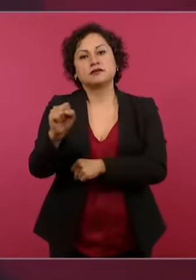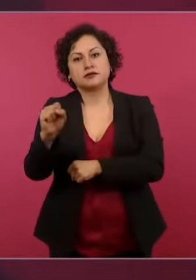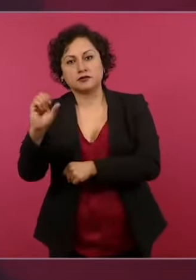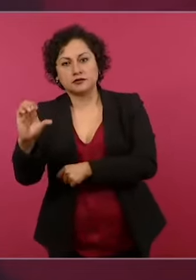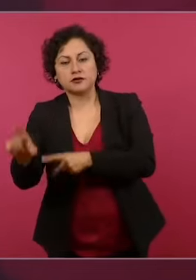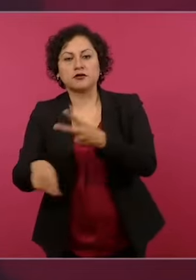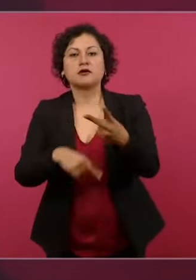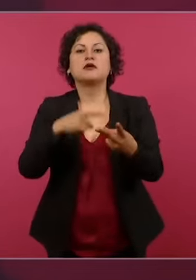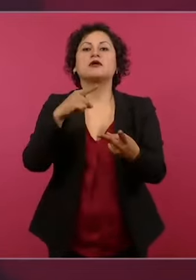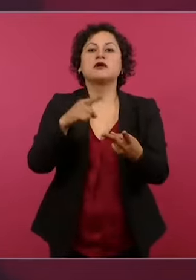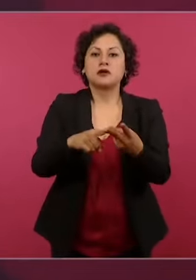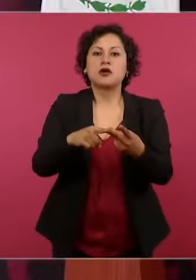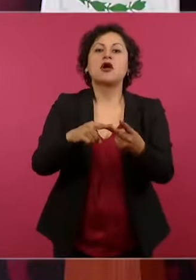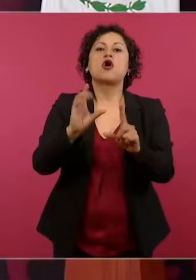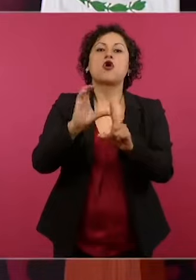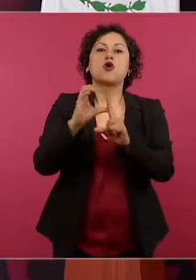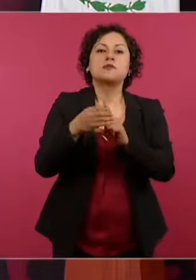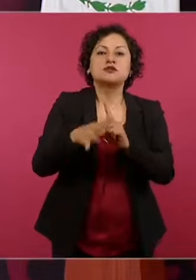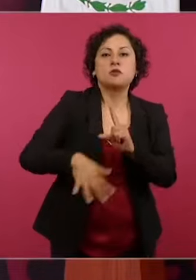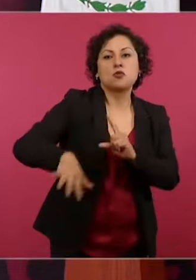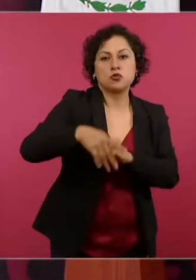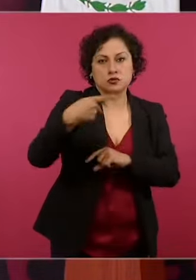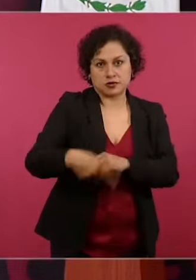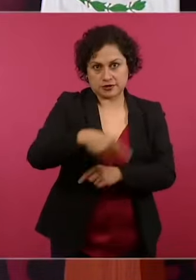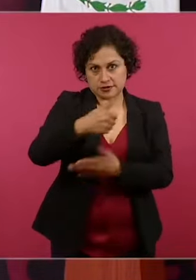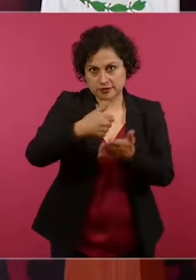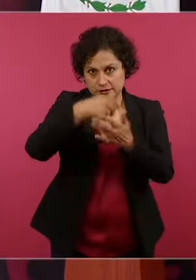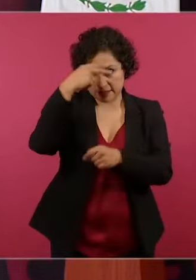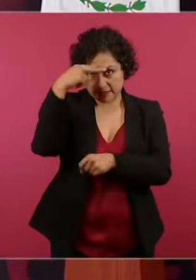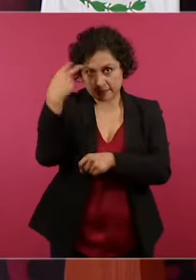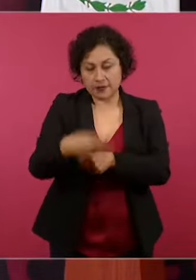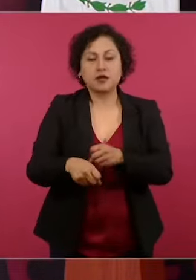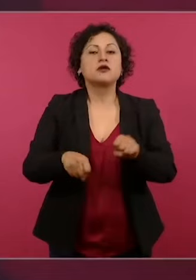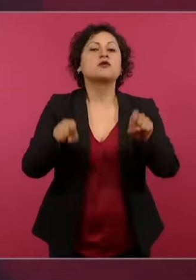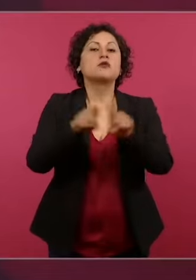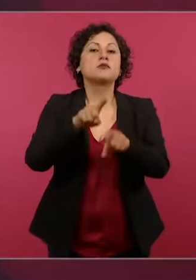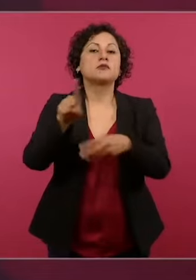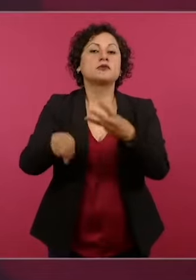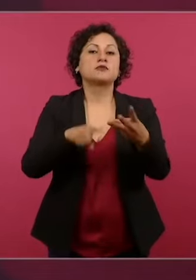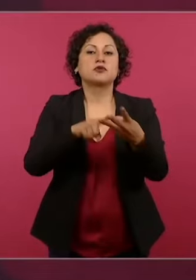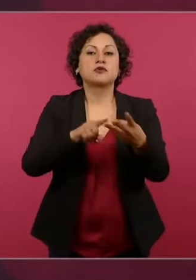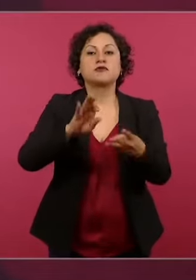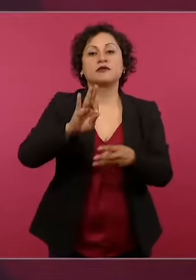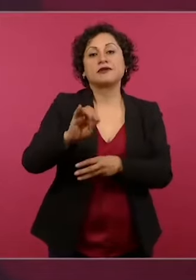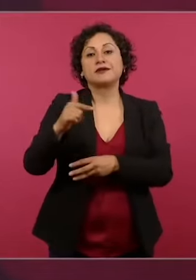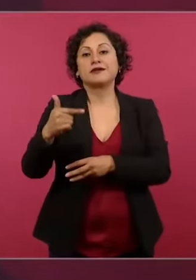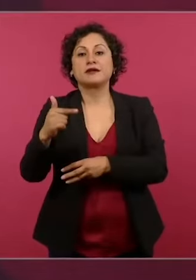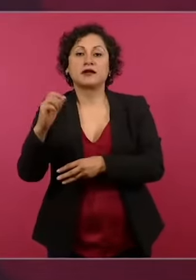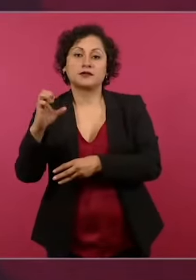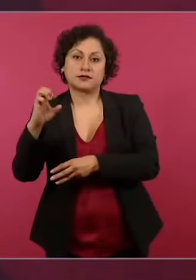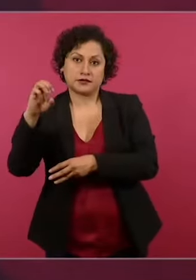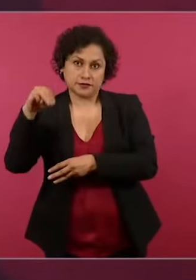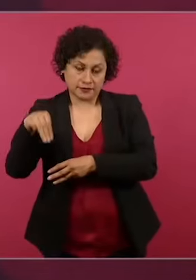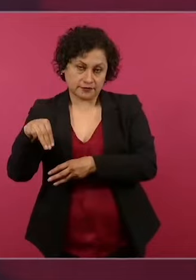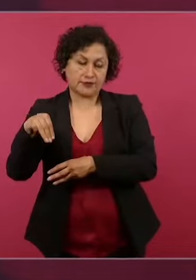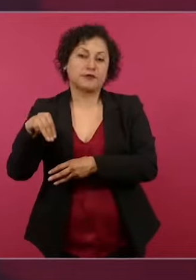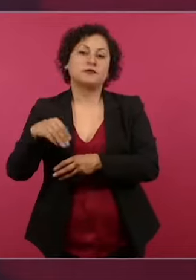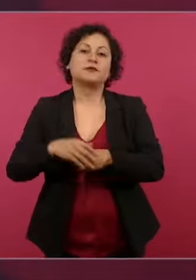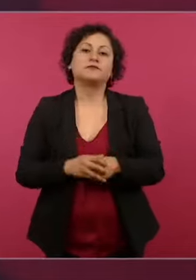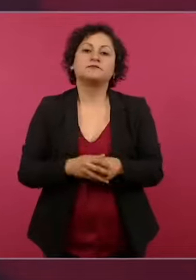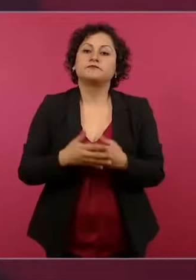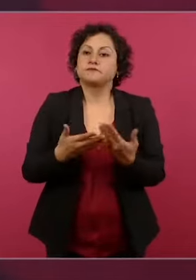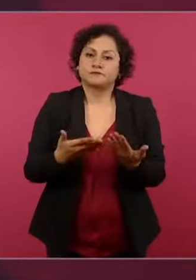de Búsqueda de la Ciudad de México y la Fiscalía General de Justicia de la Ciudad de México. Lo primero que se hizo fue